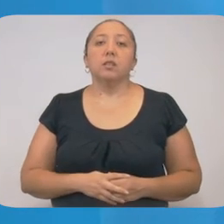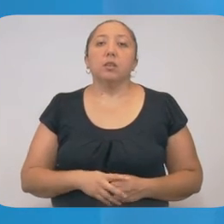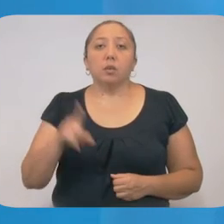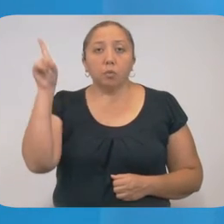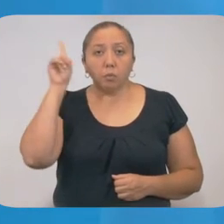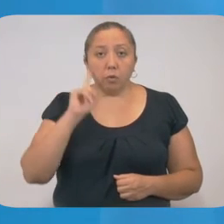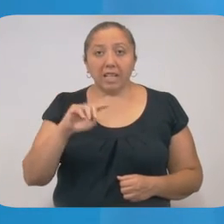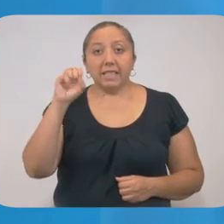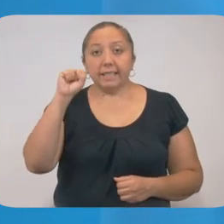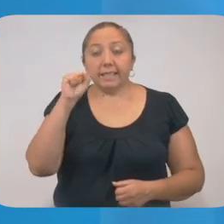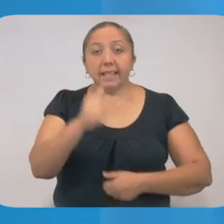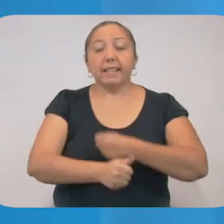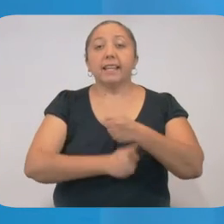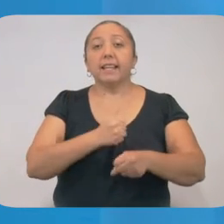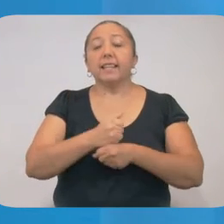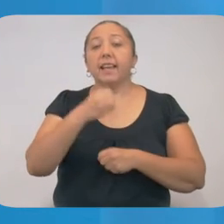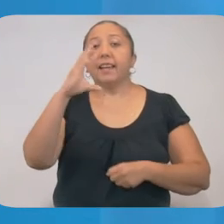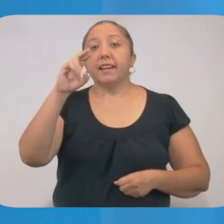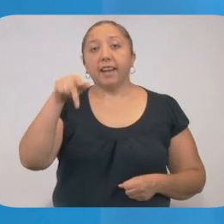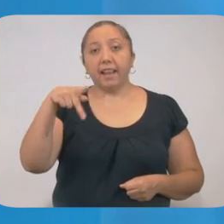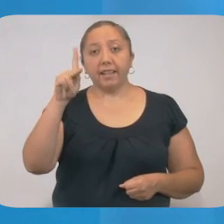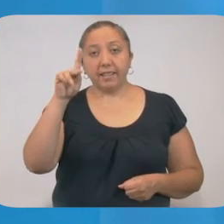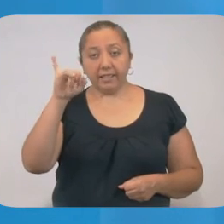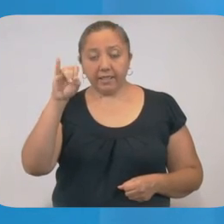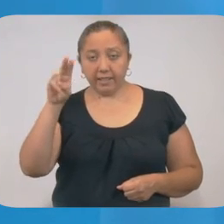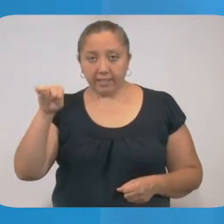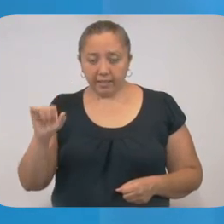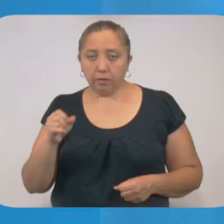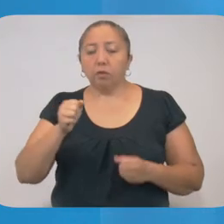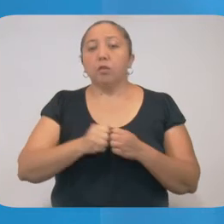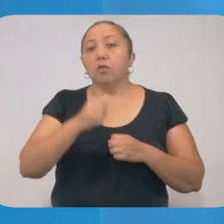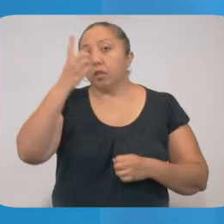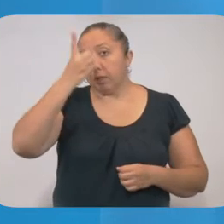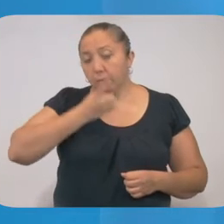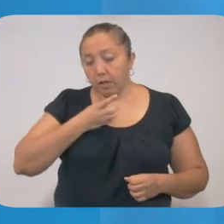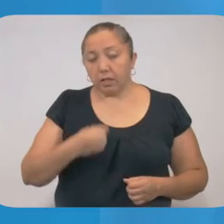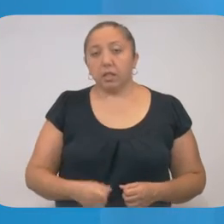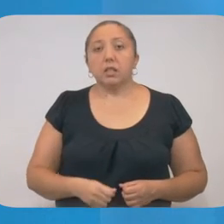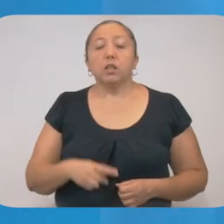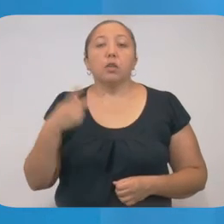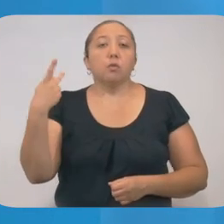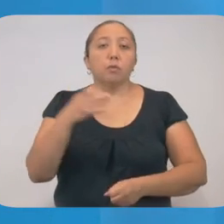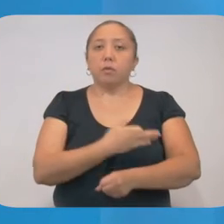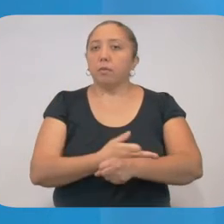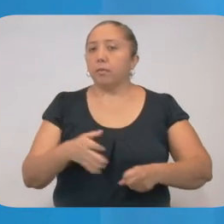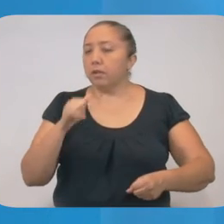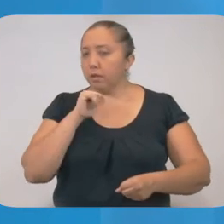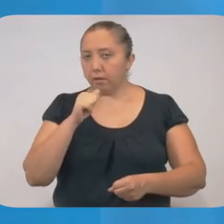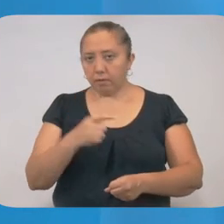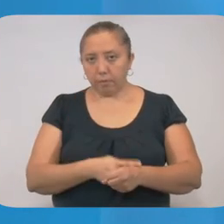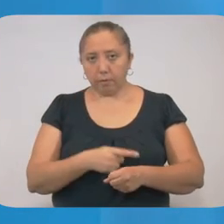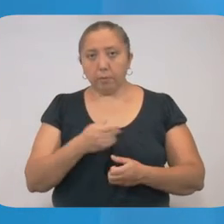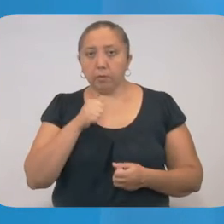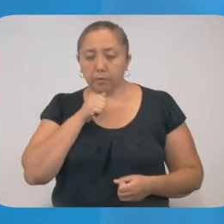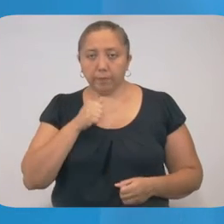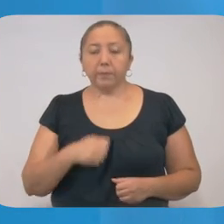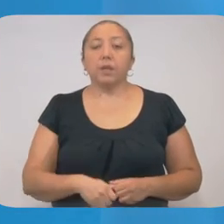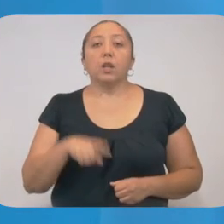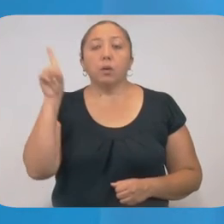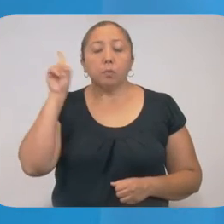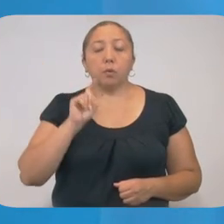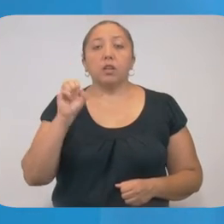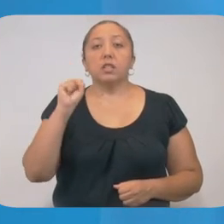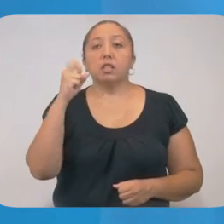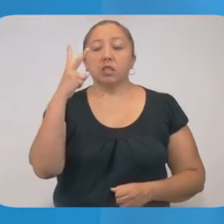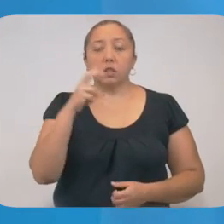Mujer de 60 años de Calquín y Campeche, con diabetes. Sus contactos se reportan asintomáticos. Mujer de 62